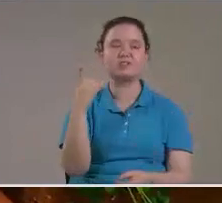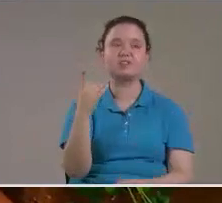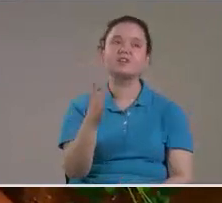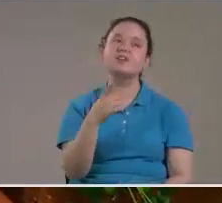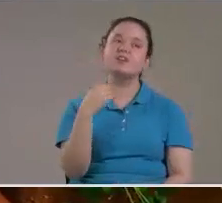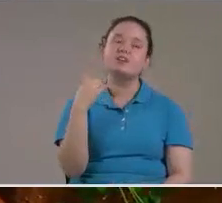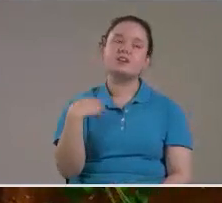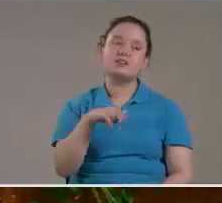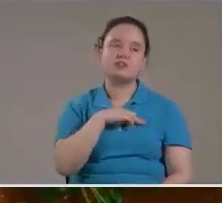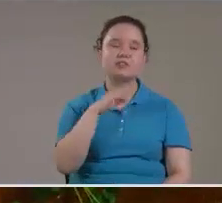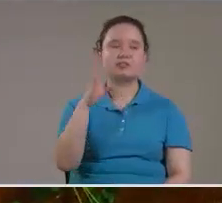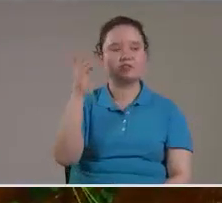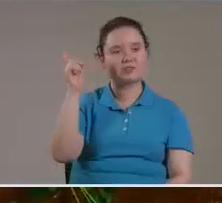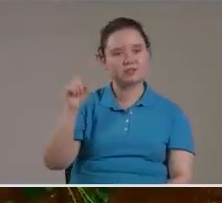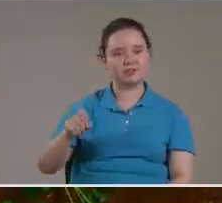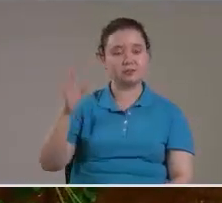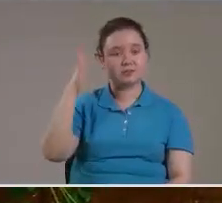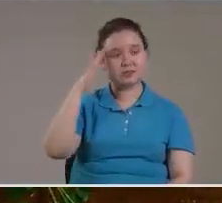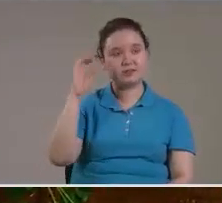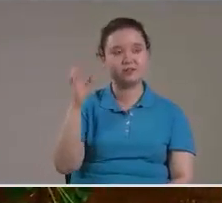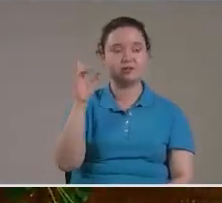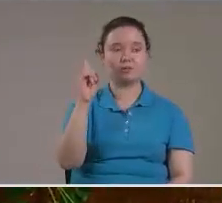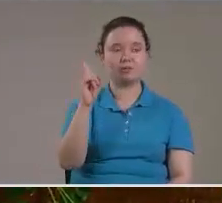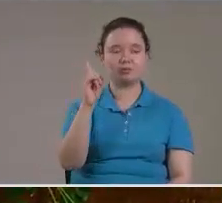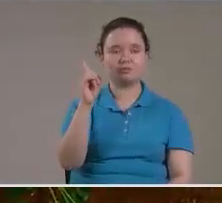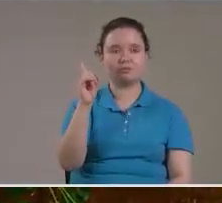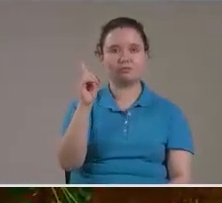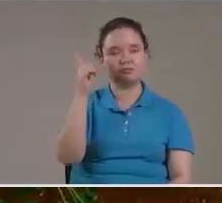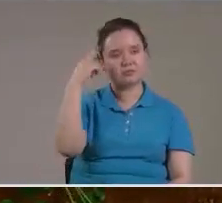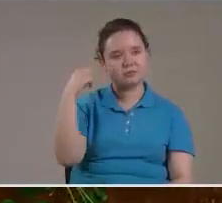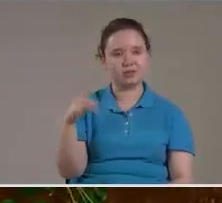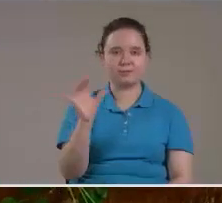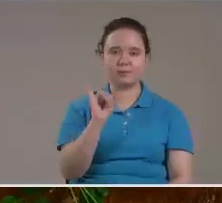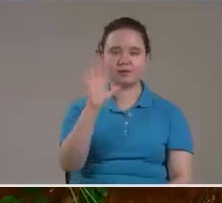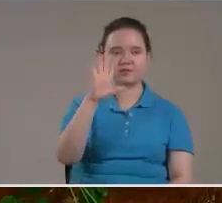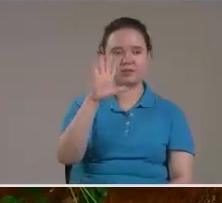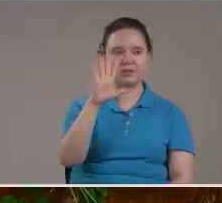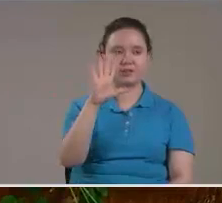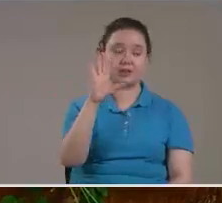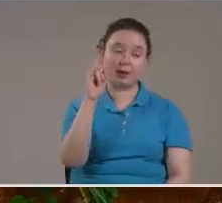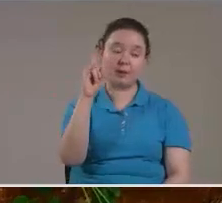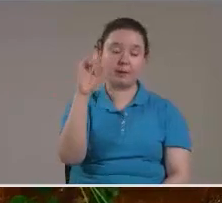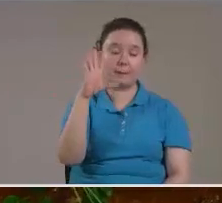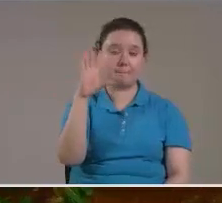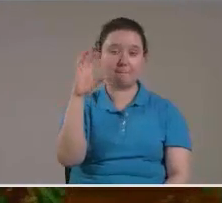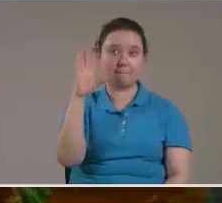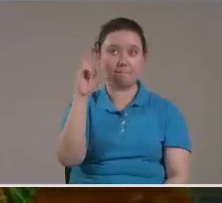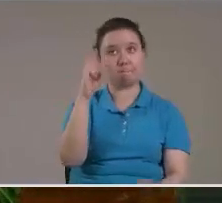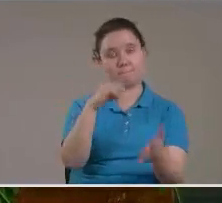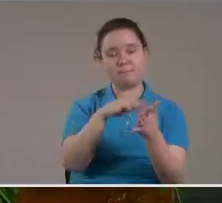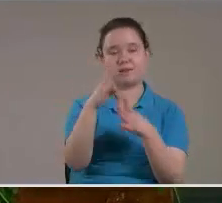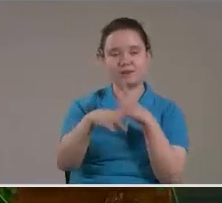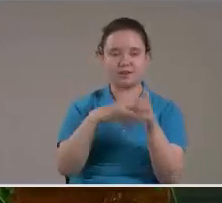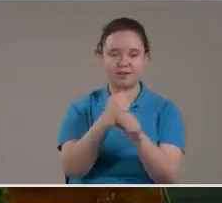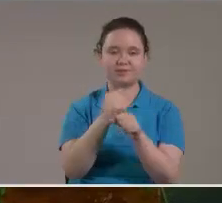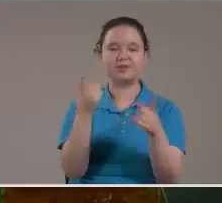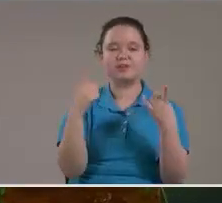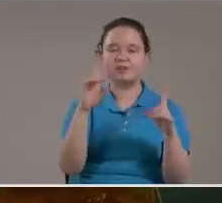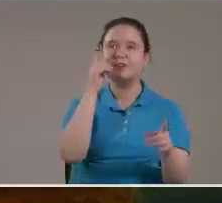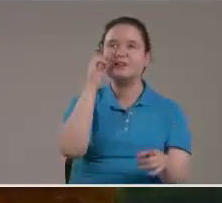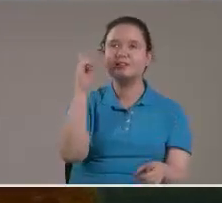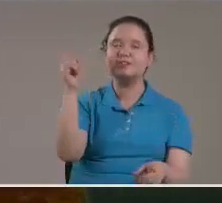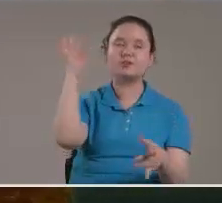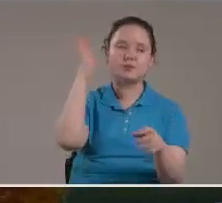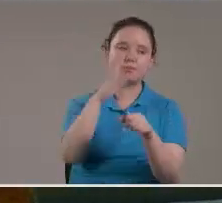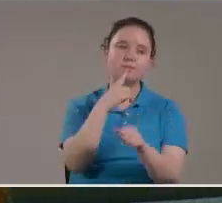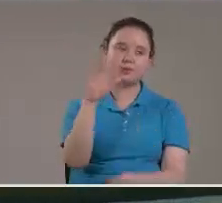nosotros Debemos estar bien claros De que un día Es como mil años Y mil años Es como un día Y que el Señor Mire hermanos Si el Señor Lo prometió Y